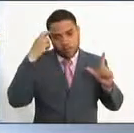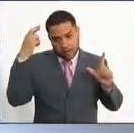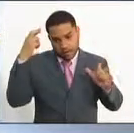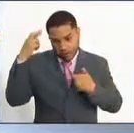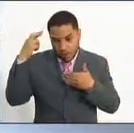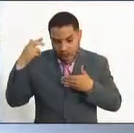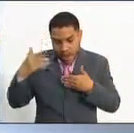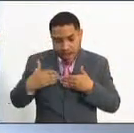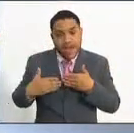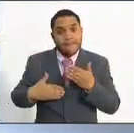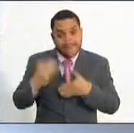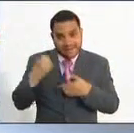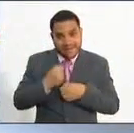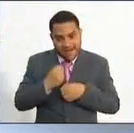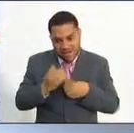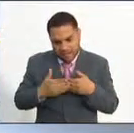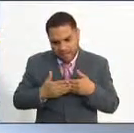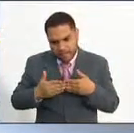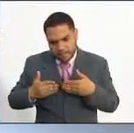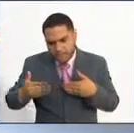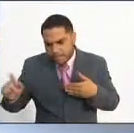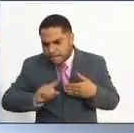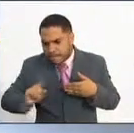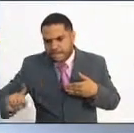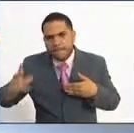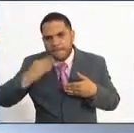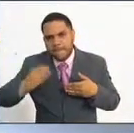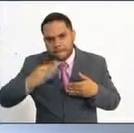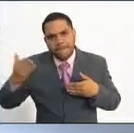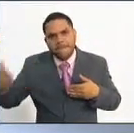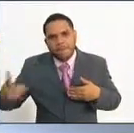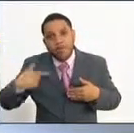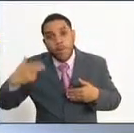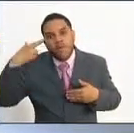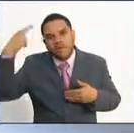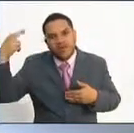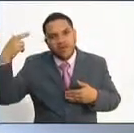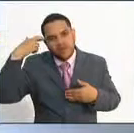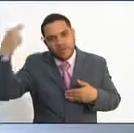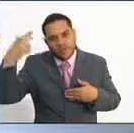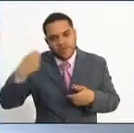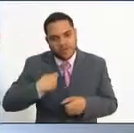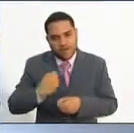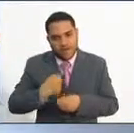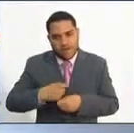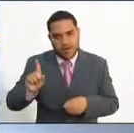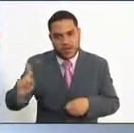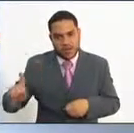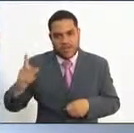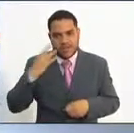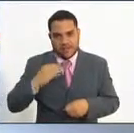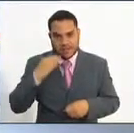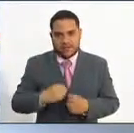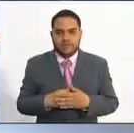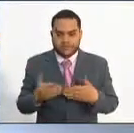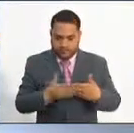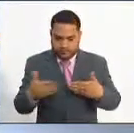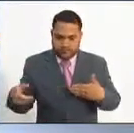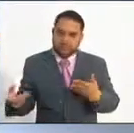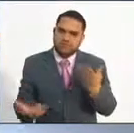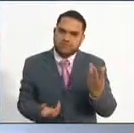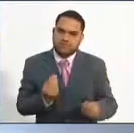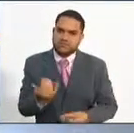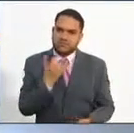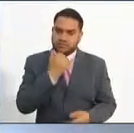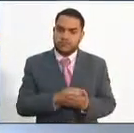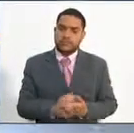partir del momento de su graduación, desde ahí empezamos a contarle la experiencia profesional cuando haya ejercido en relación con esa profesión. Entonces, ¿qué pasa?